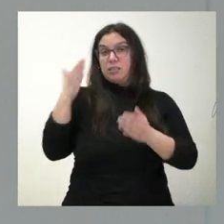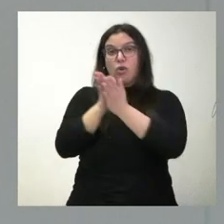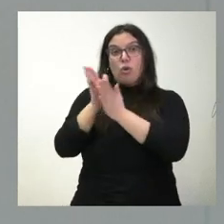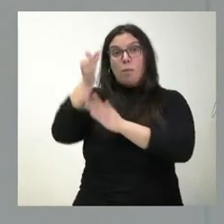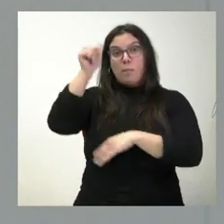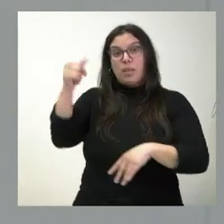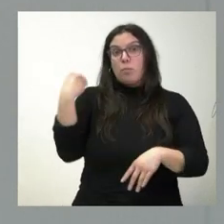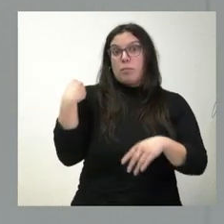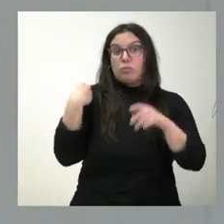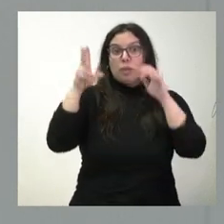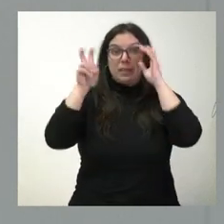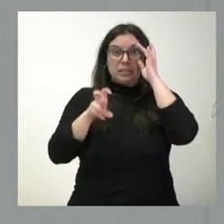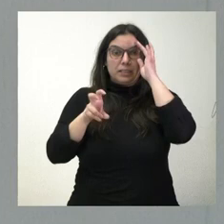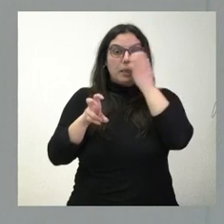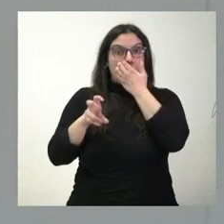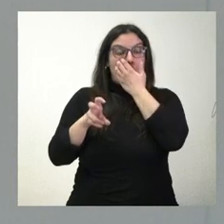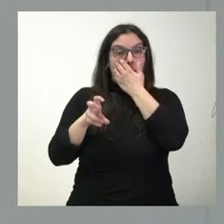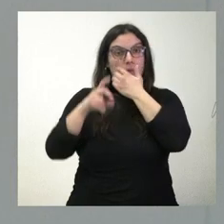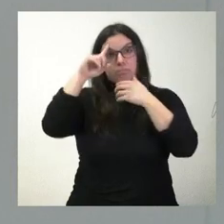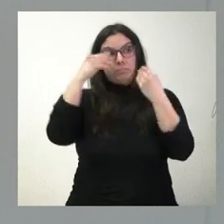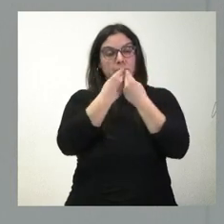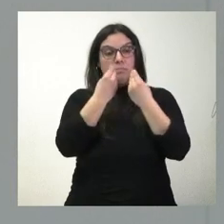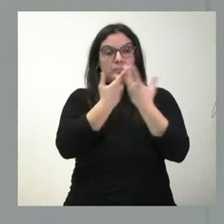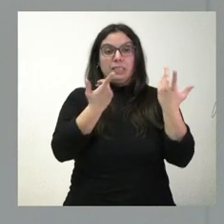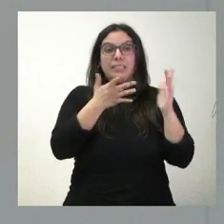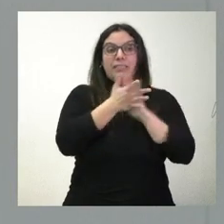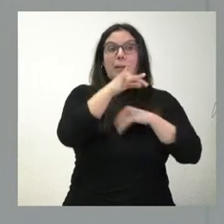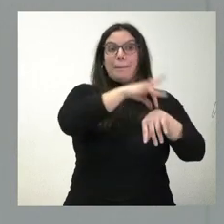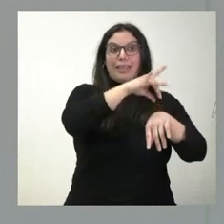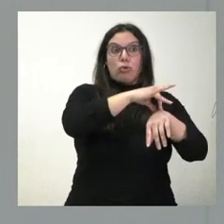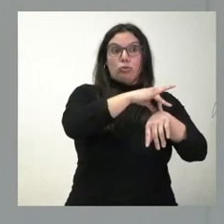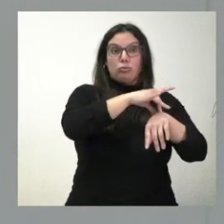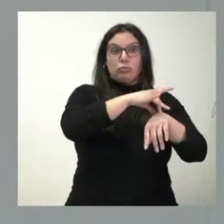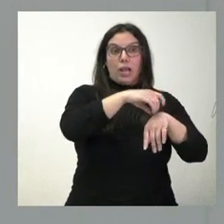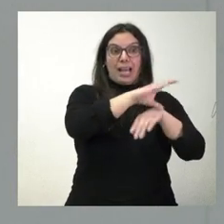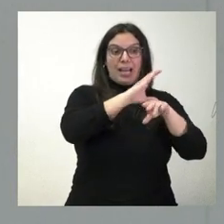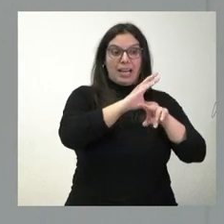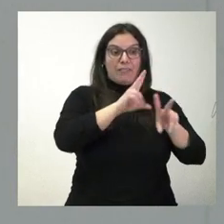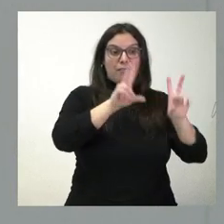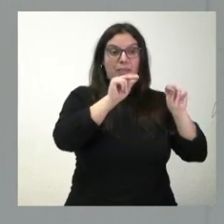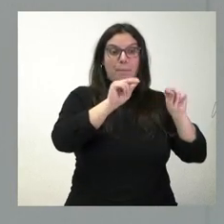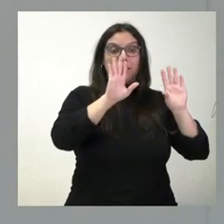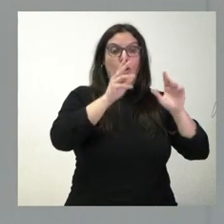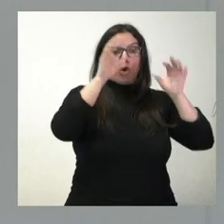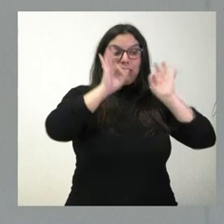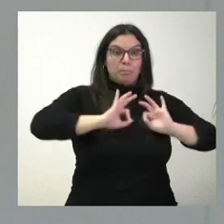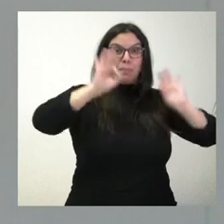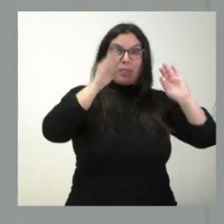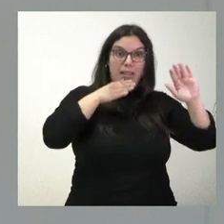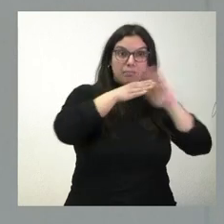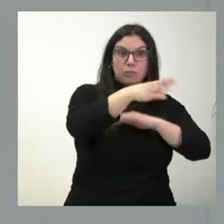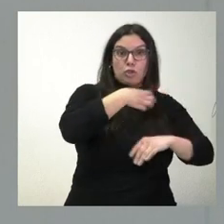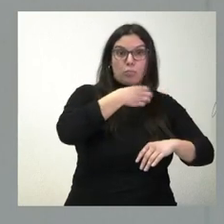sobre esta paradoja. Que, por un lado, tenemos médicos que están en paro que no pueden acceder a una